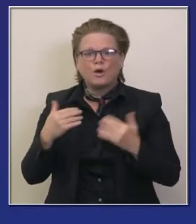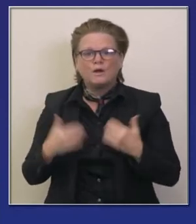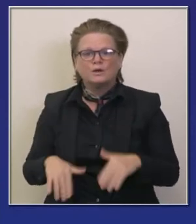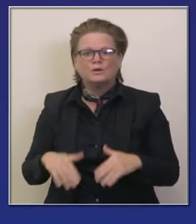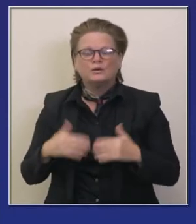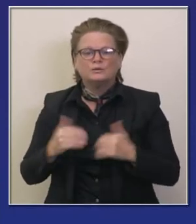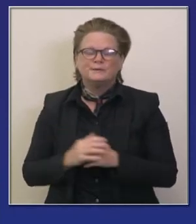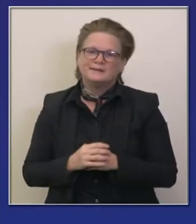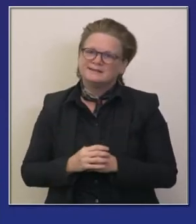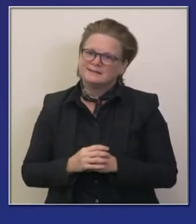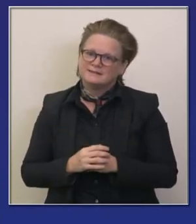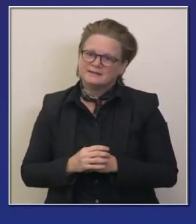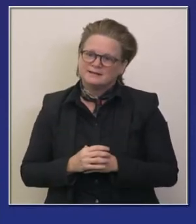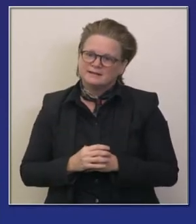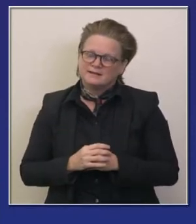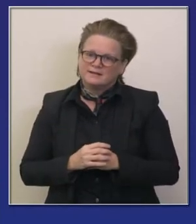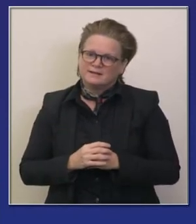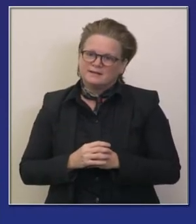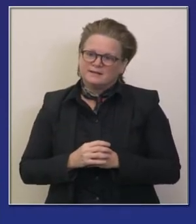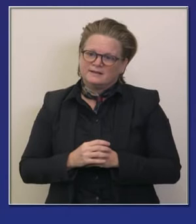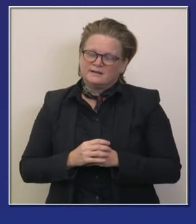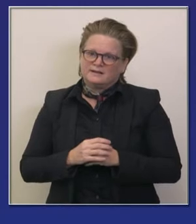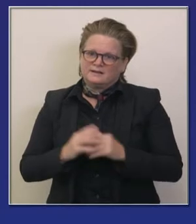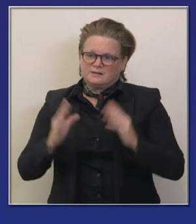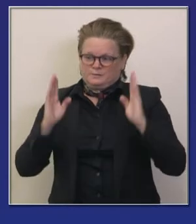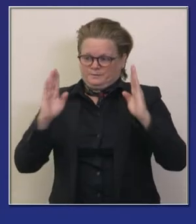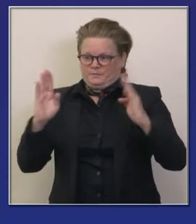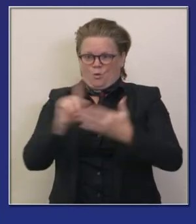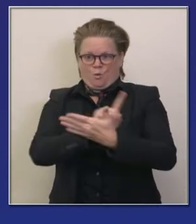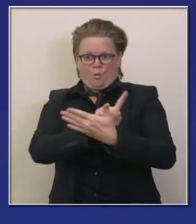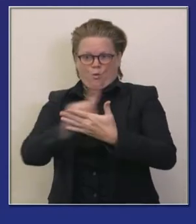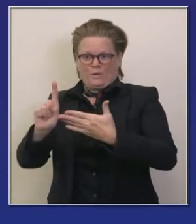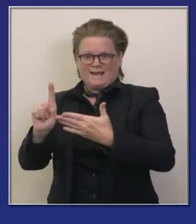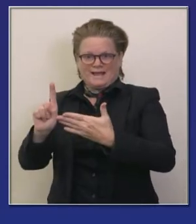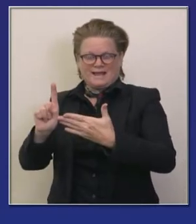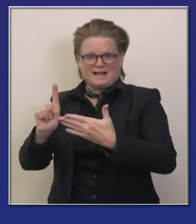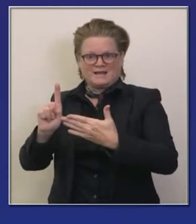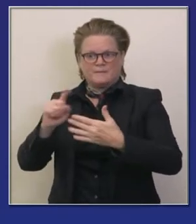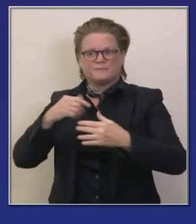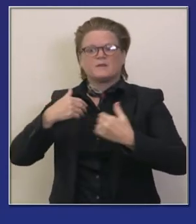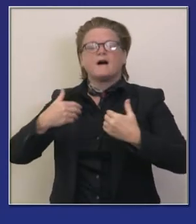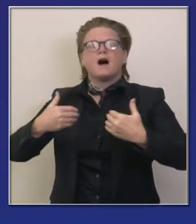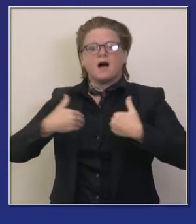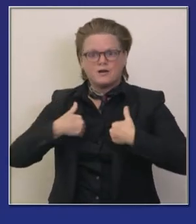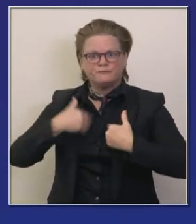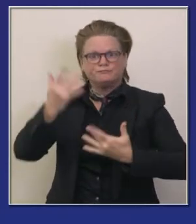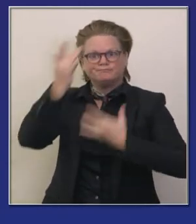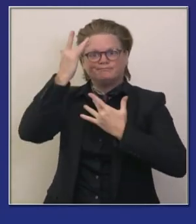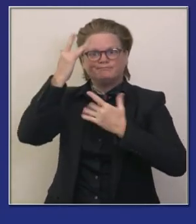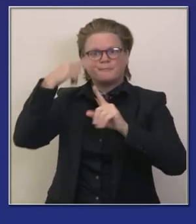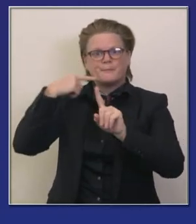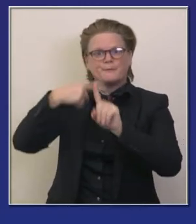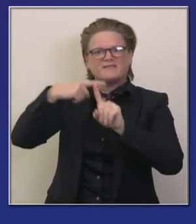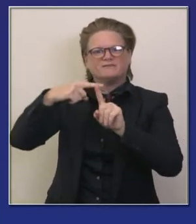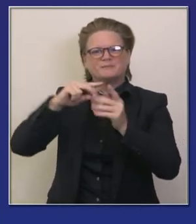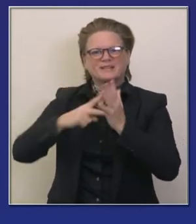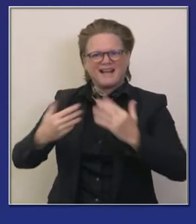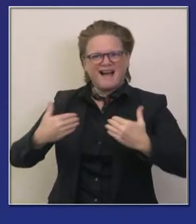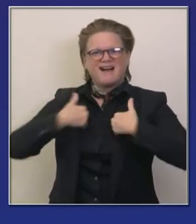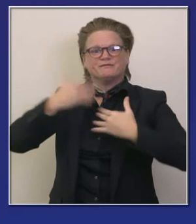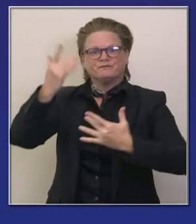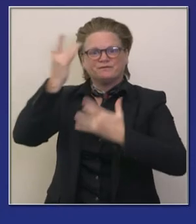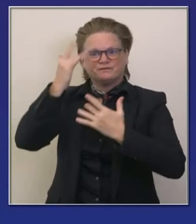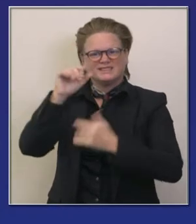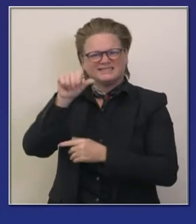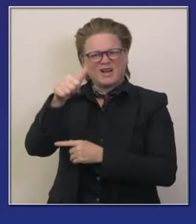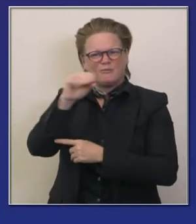el 10.5 por ciento es el índice de 7 días así que esto es una indicación peligrosa de a dónde